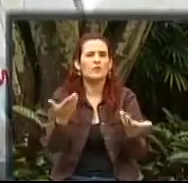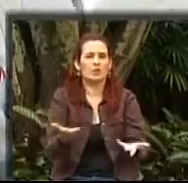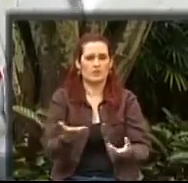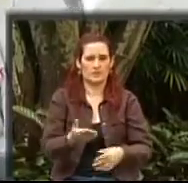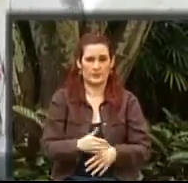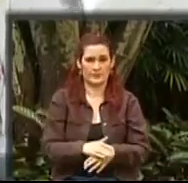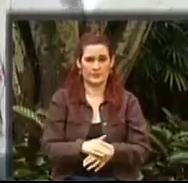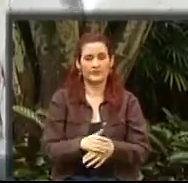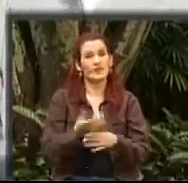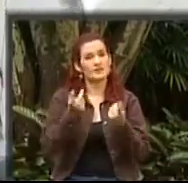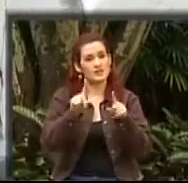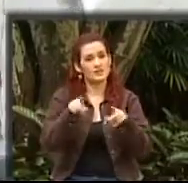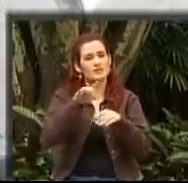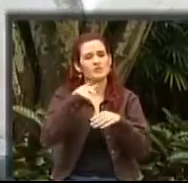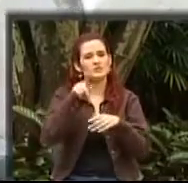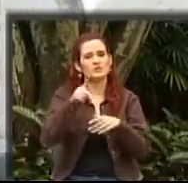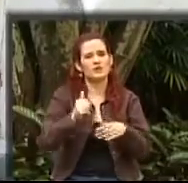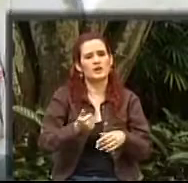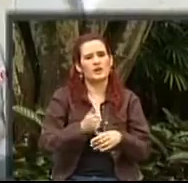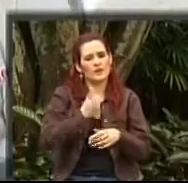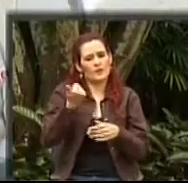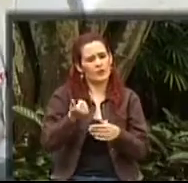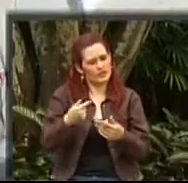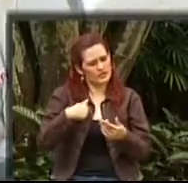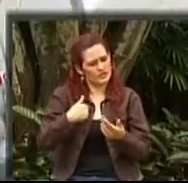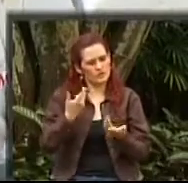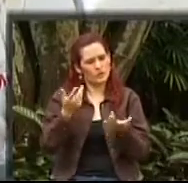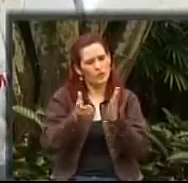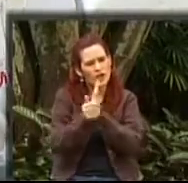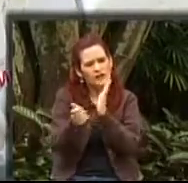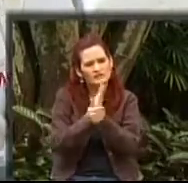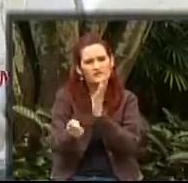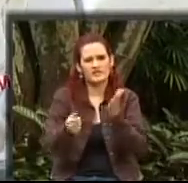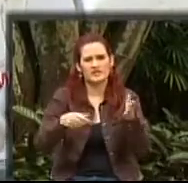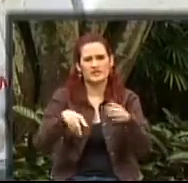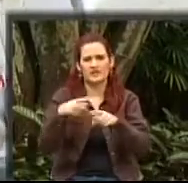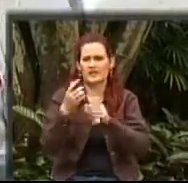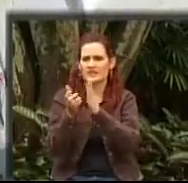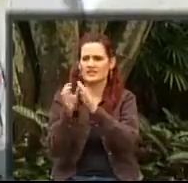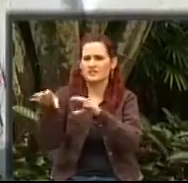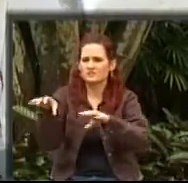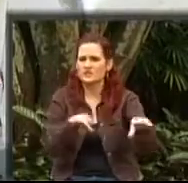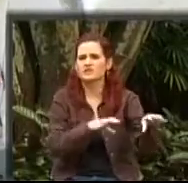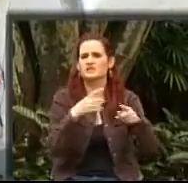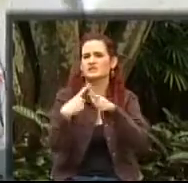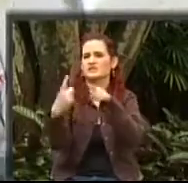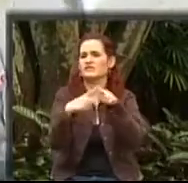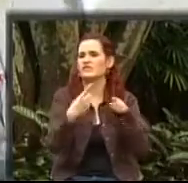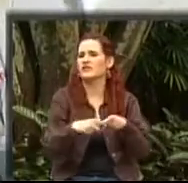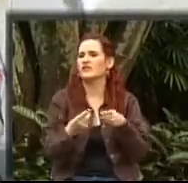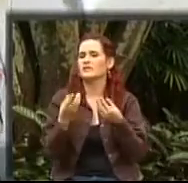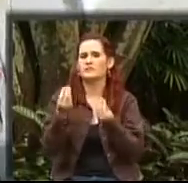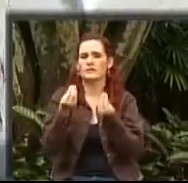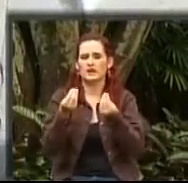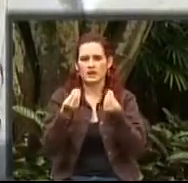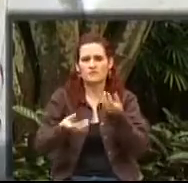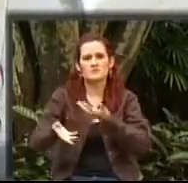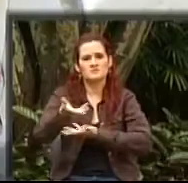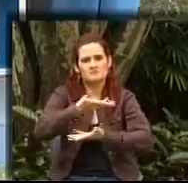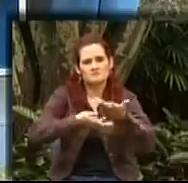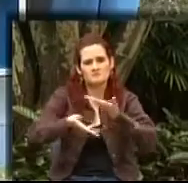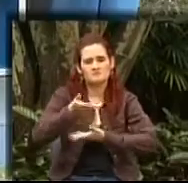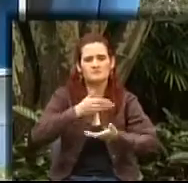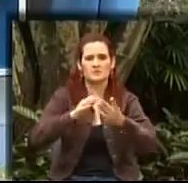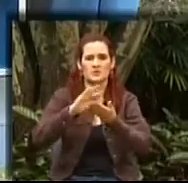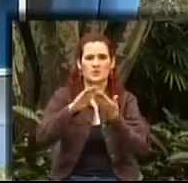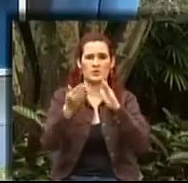en que ellos aprovechen todas sus facultades físicas, mentales y se integren a la comunidad y a la sociedad. Yo creo, doctora